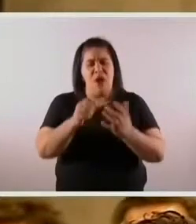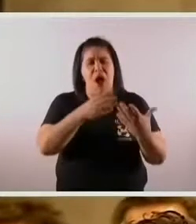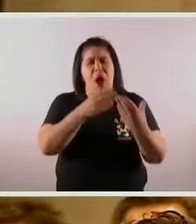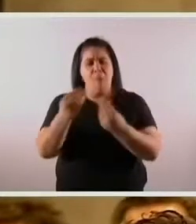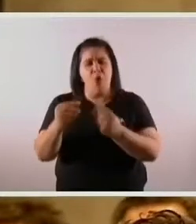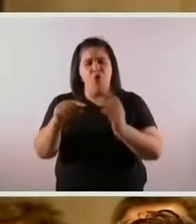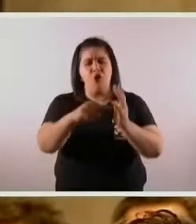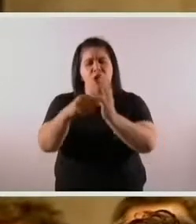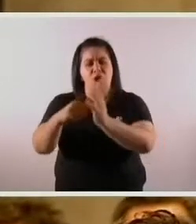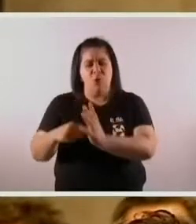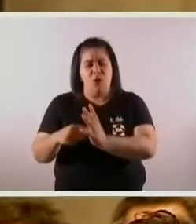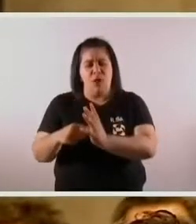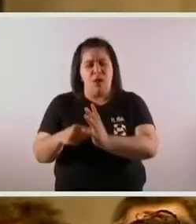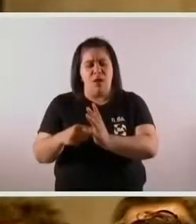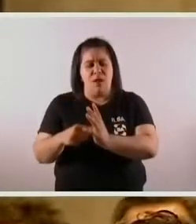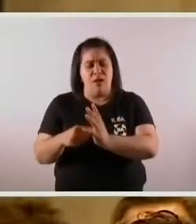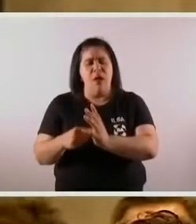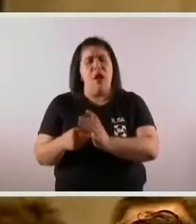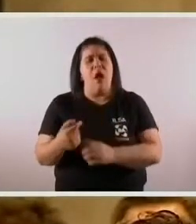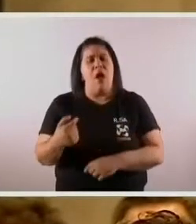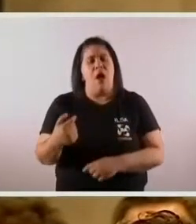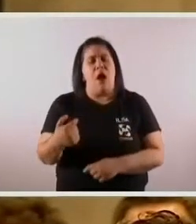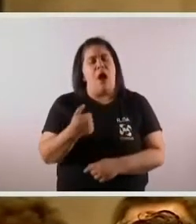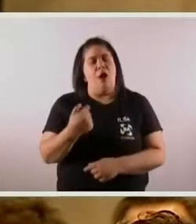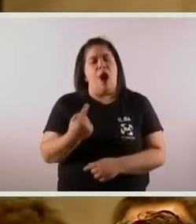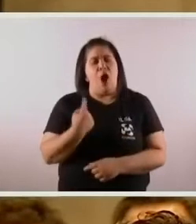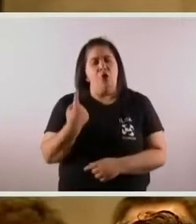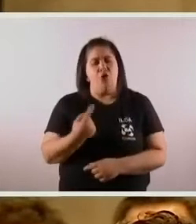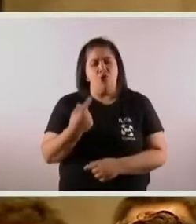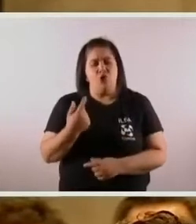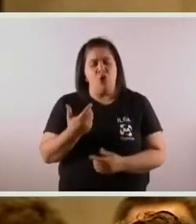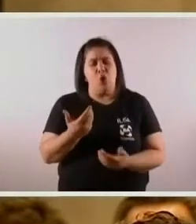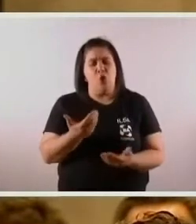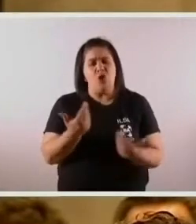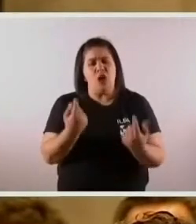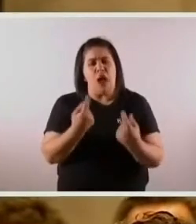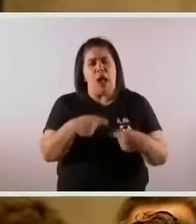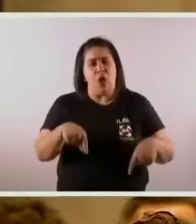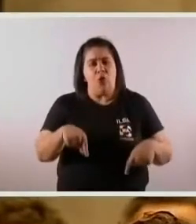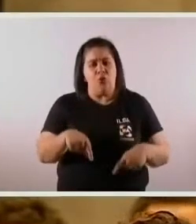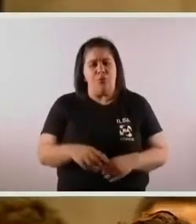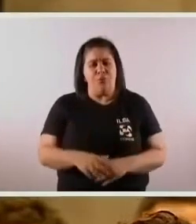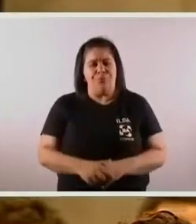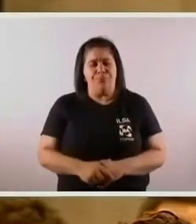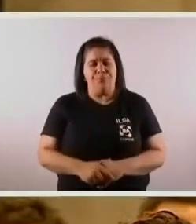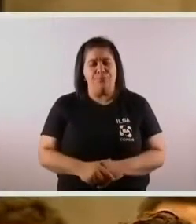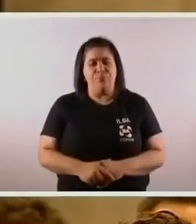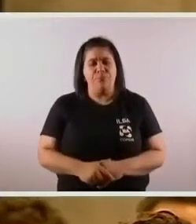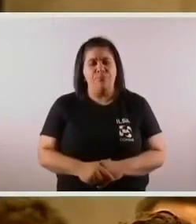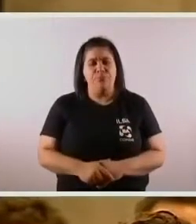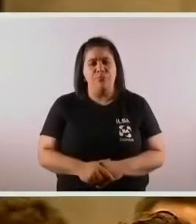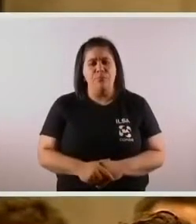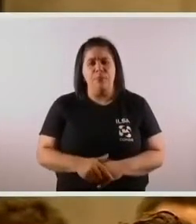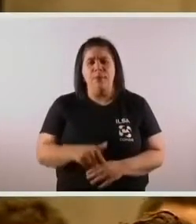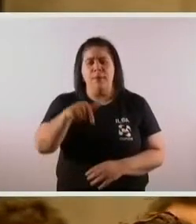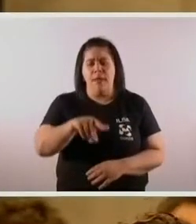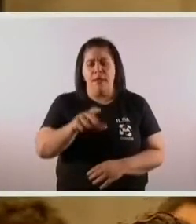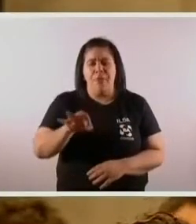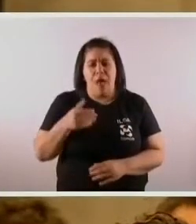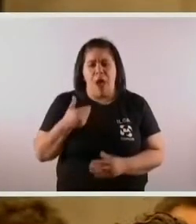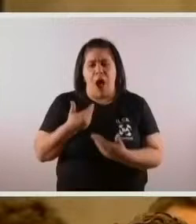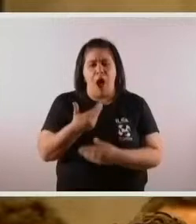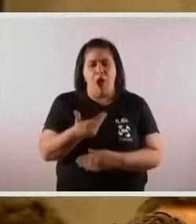es inconcebible que quieran hacer firmar un consenso fiscal que hay una intencionalidad política